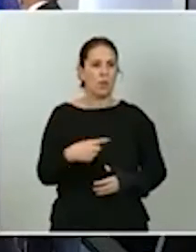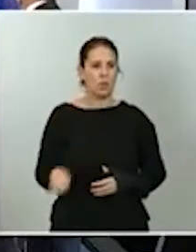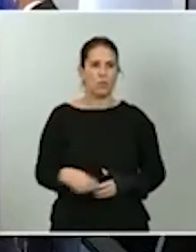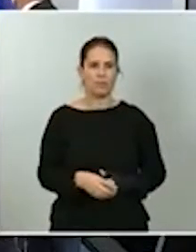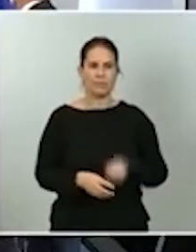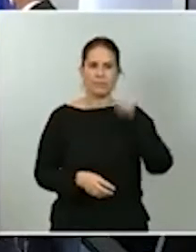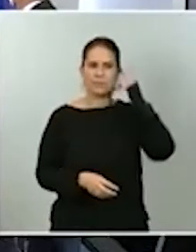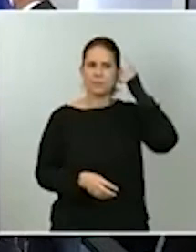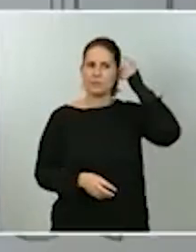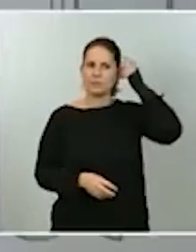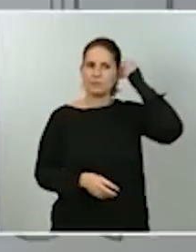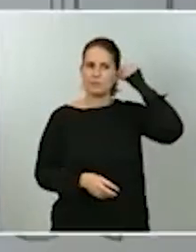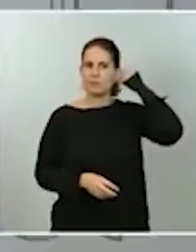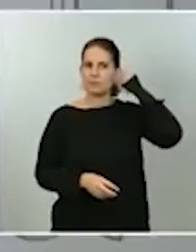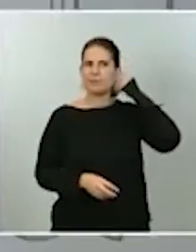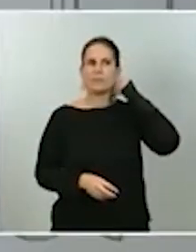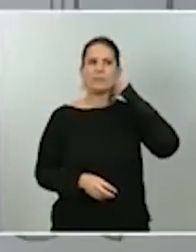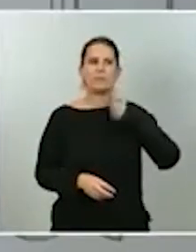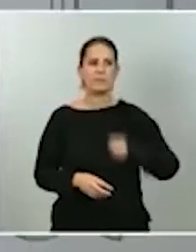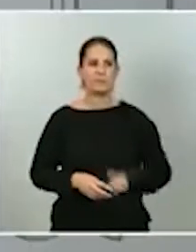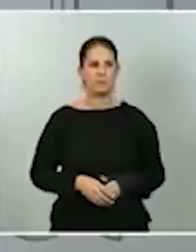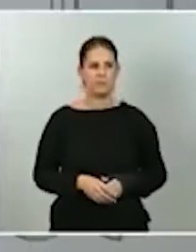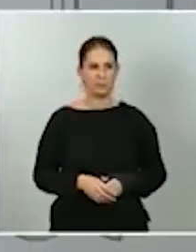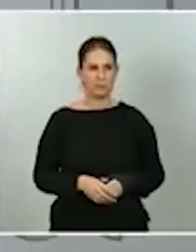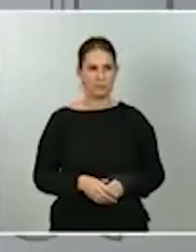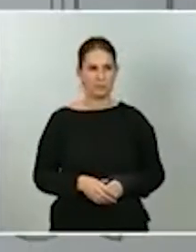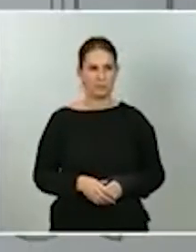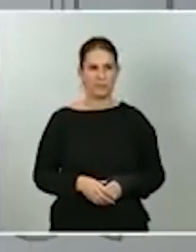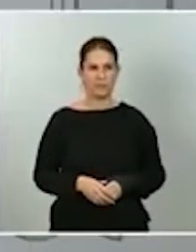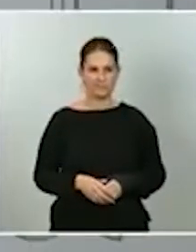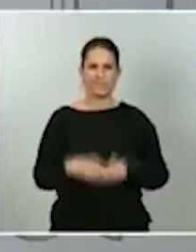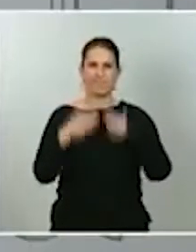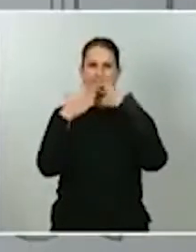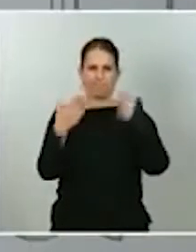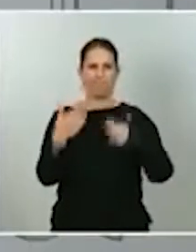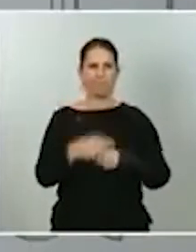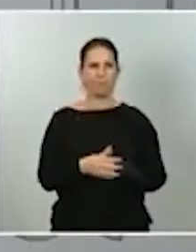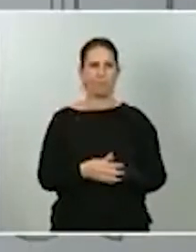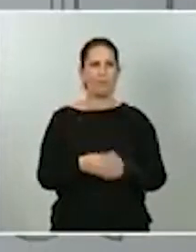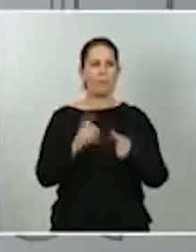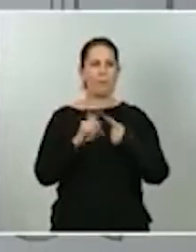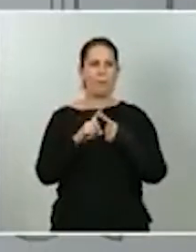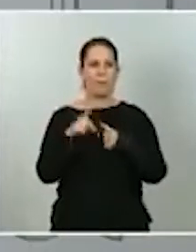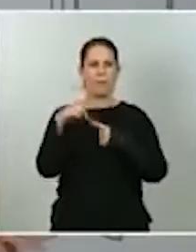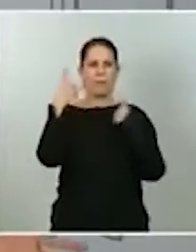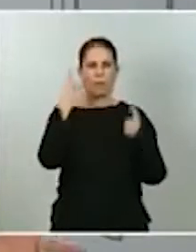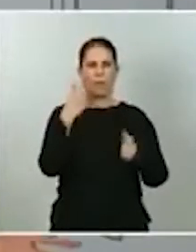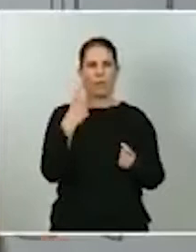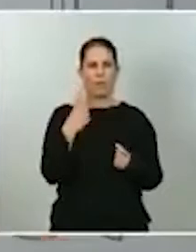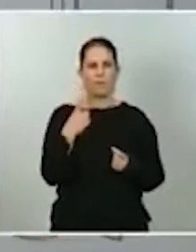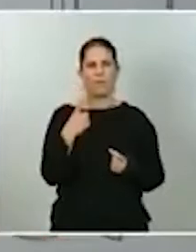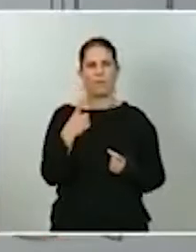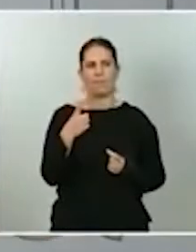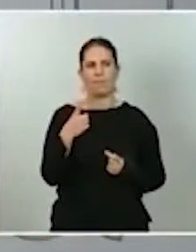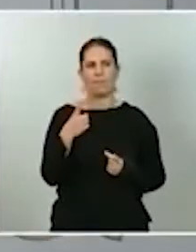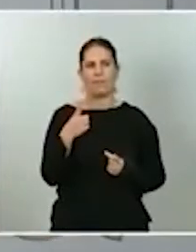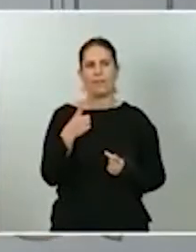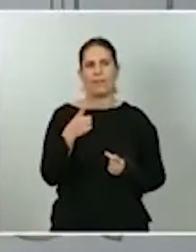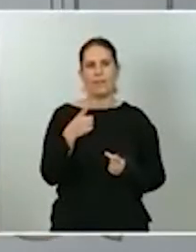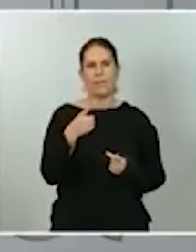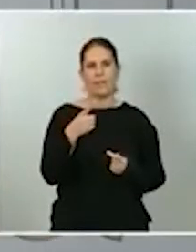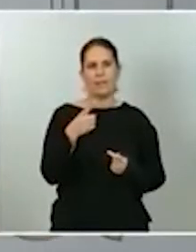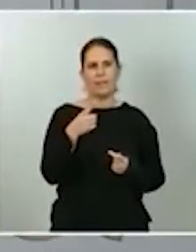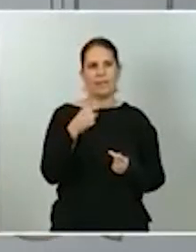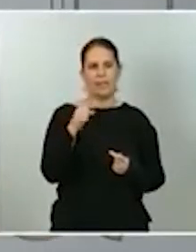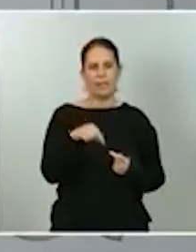Sí, gracias, Ricardo. En relación con la primera cuestión, bueno, mesa de trabajo o trabajo en la mesa, ¿no? Porque no se trata de un grupo,